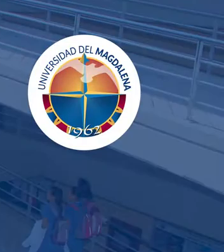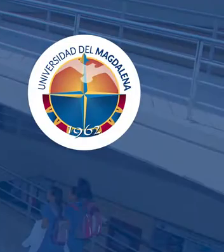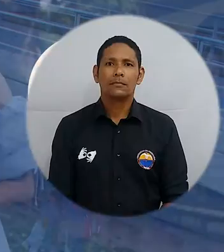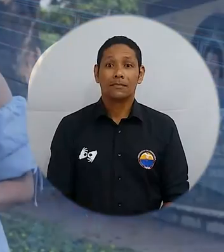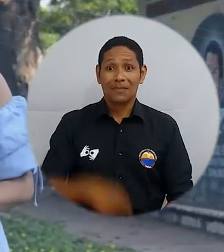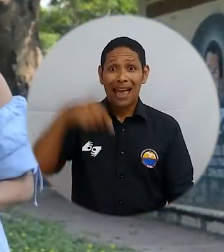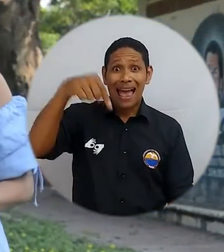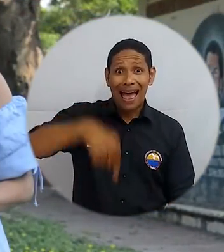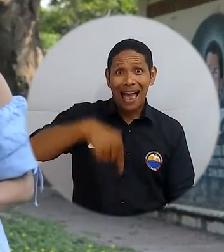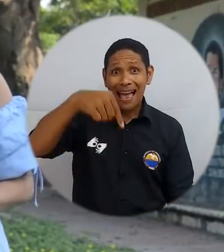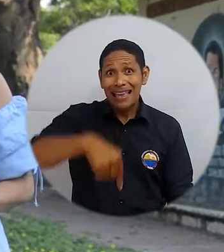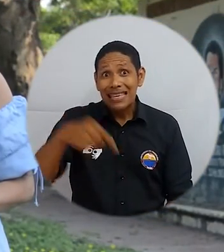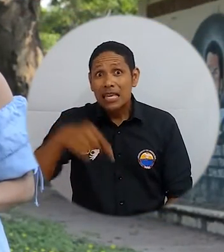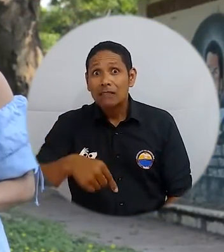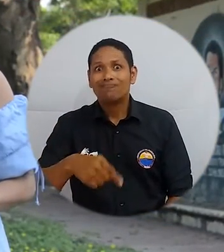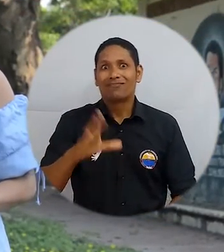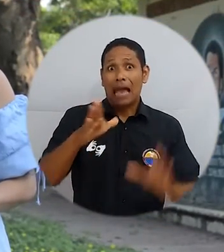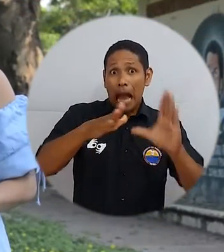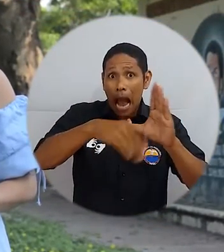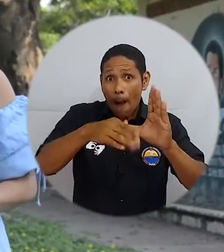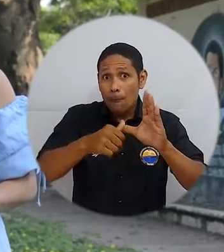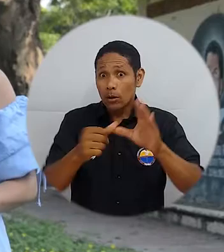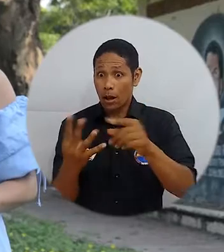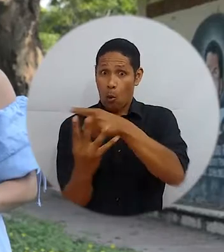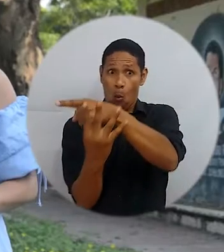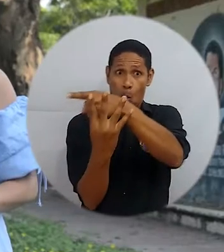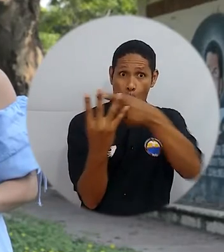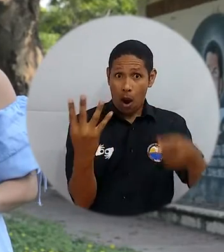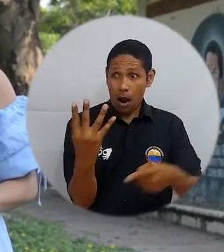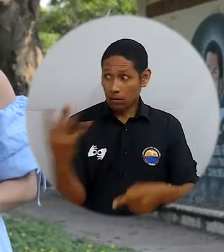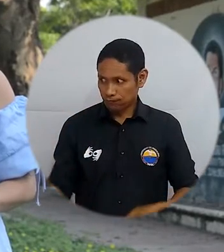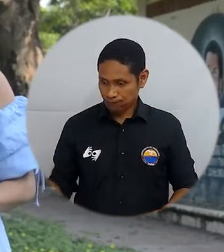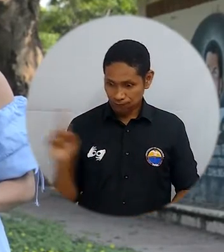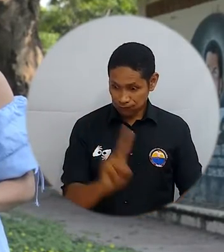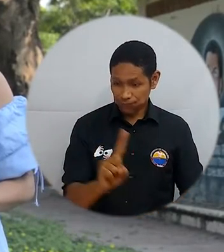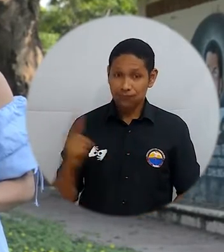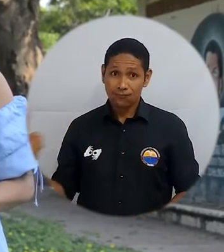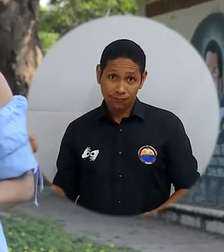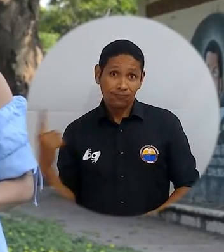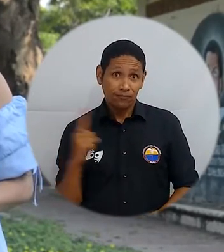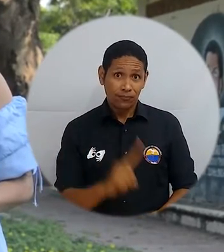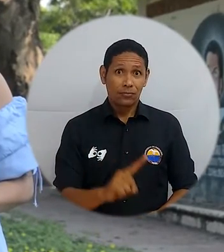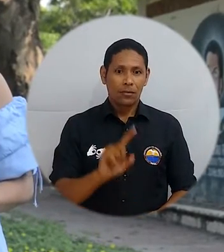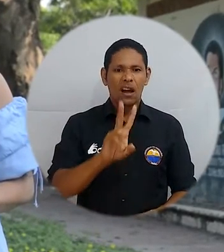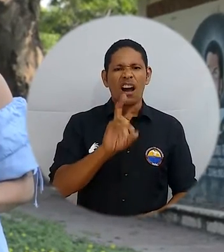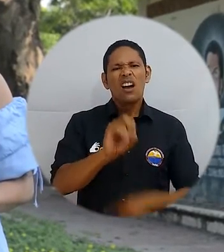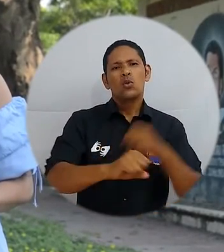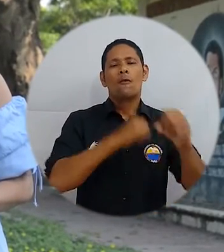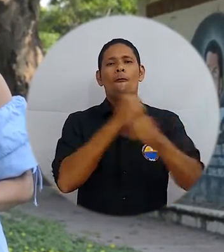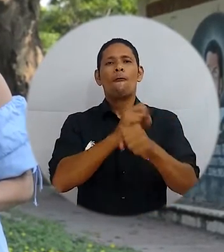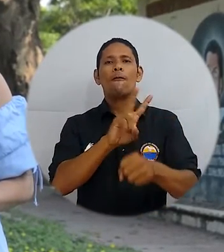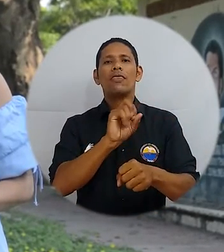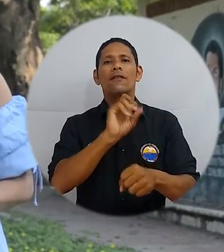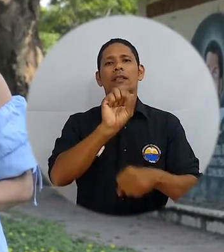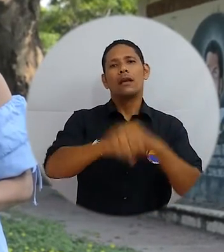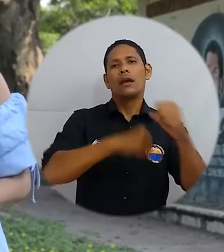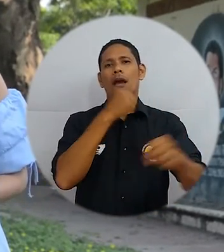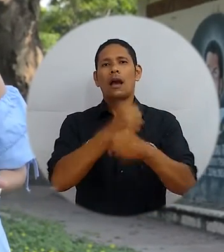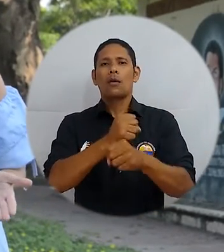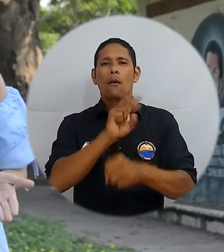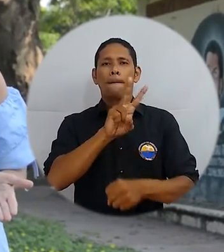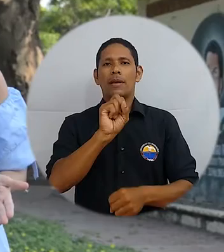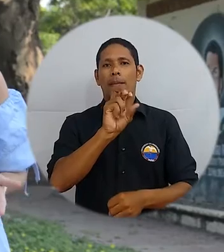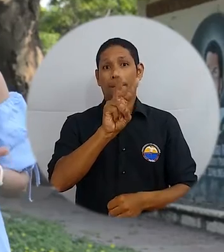En el Campus TV estamos presentando a los cuatro candidatos a la consulta de rector Unimagdalena 2020-2024.